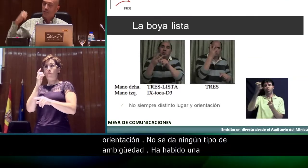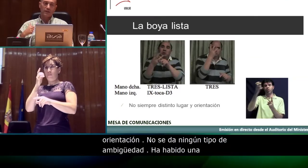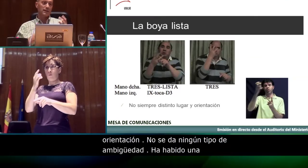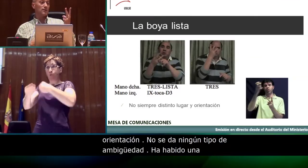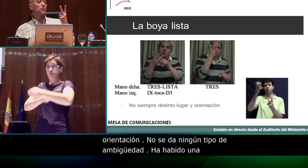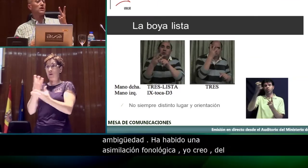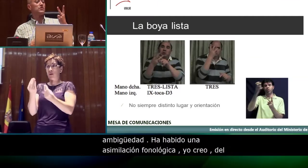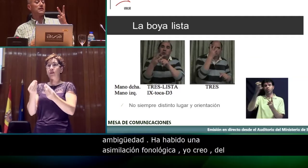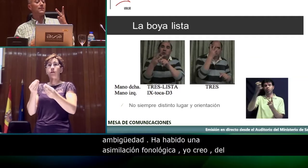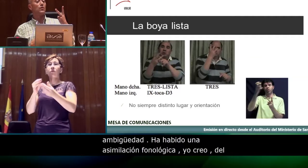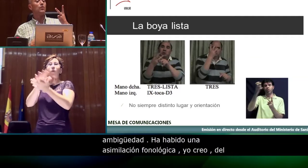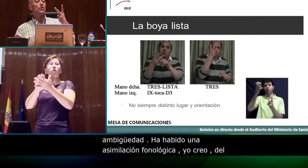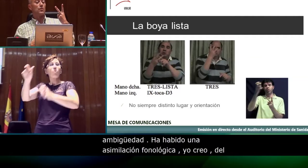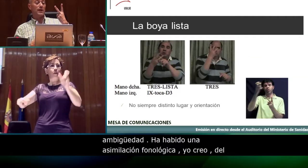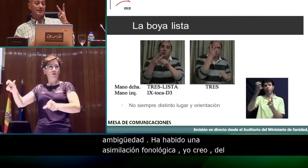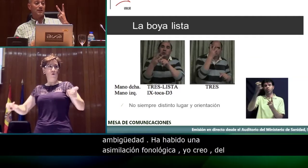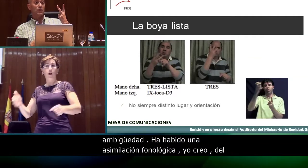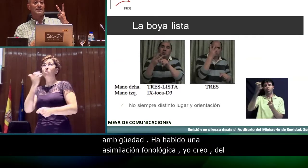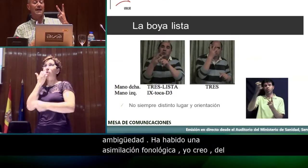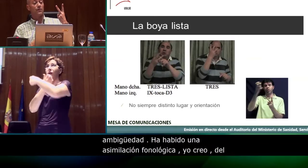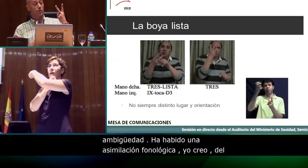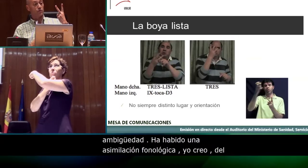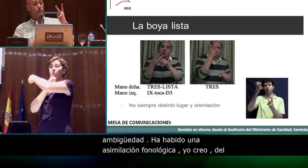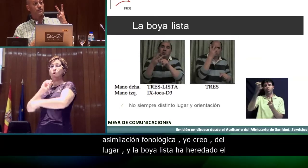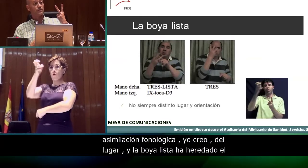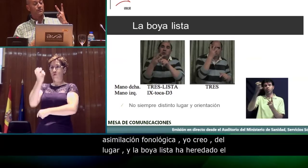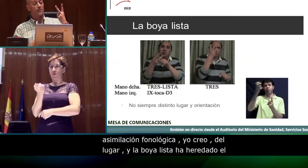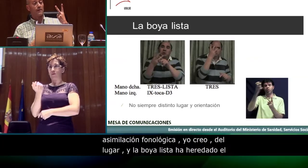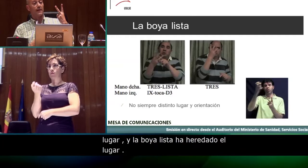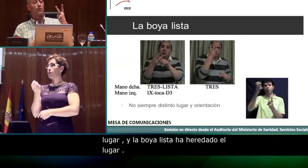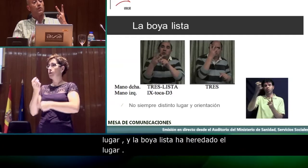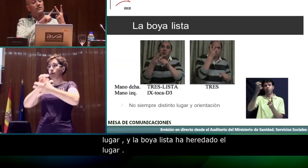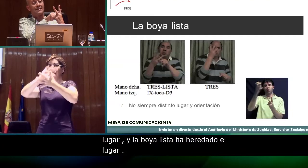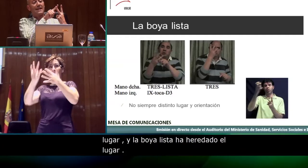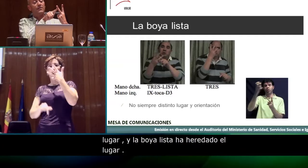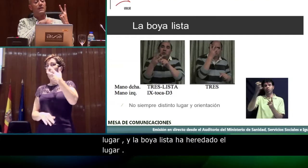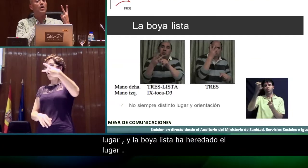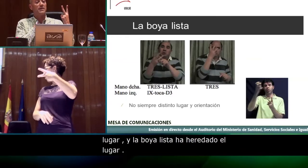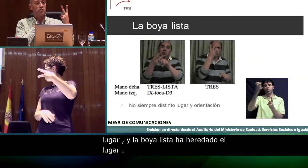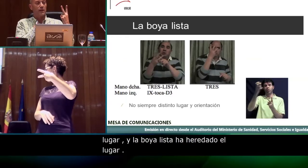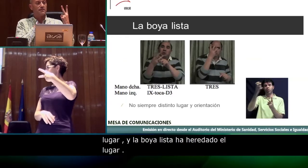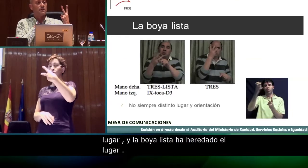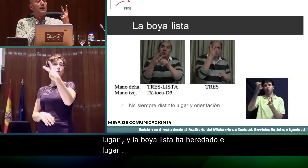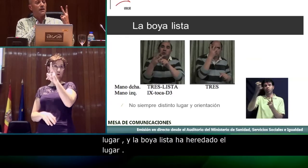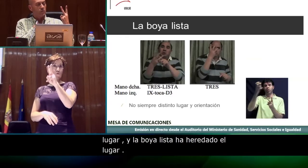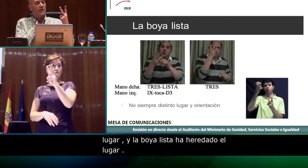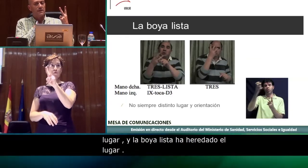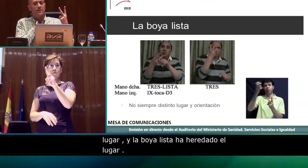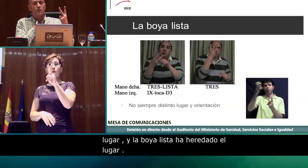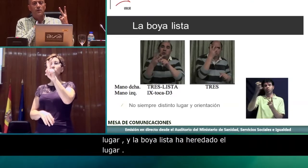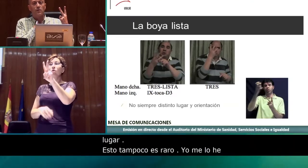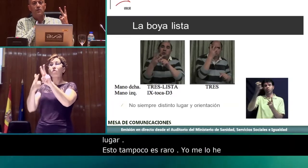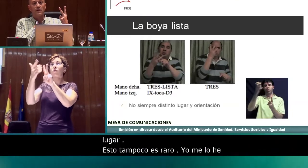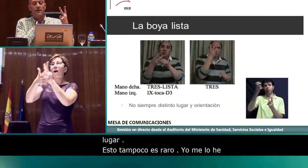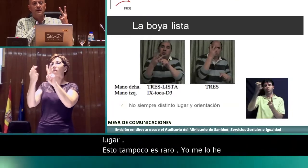ejemplo que tenéis a un usuario asignando el signo lista 2, ¿de acuerdo?, se está refiriendo a personas y muchas veces